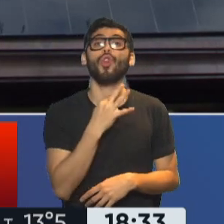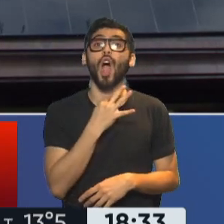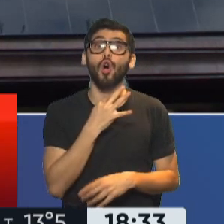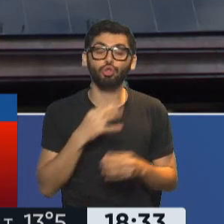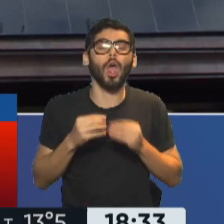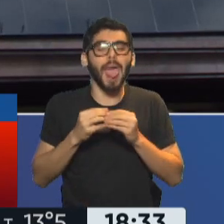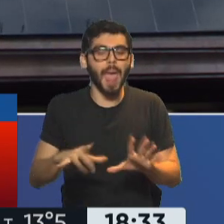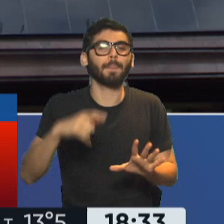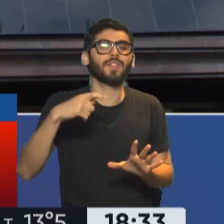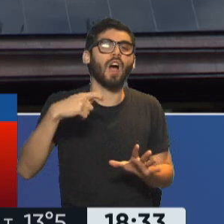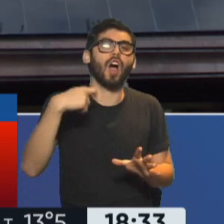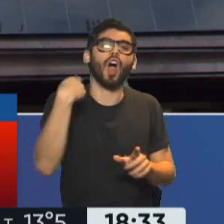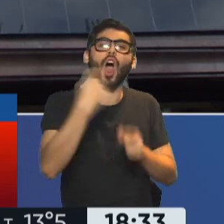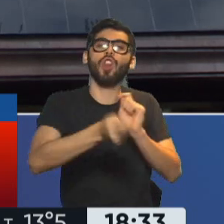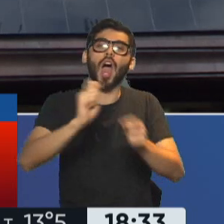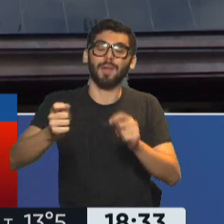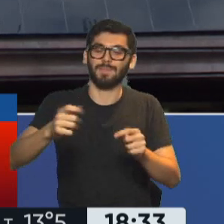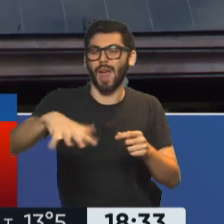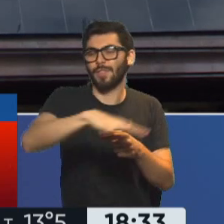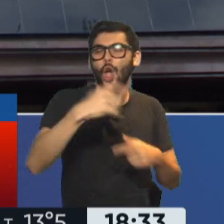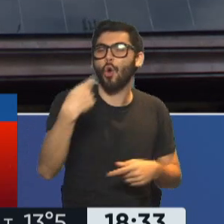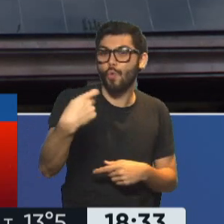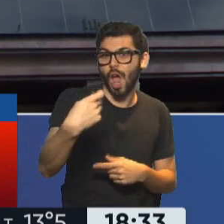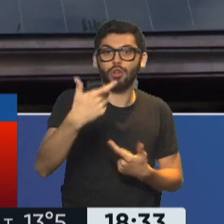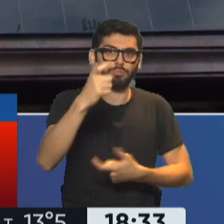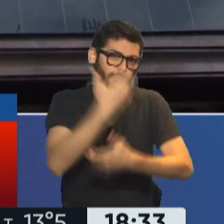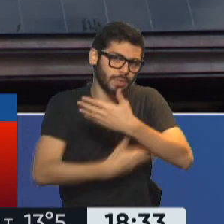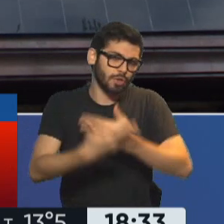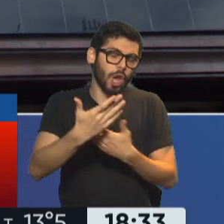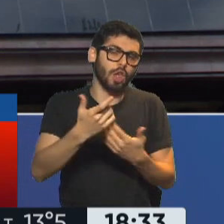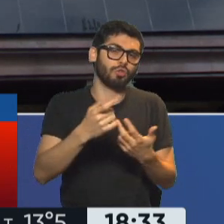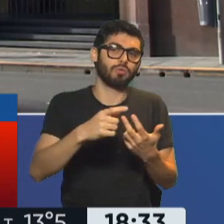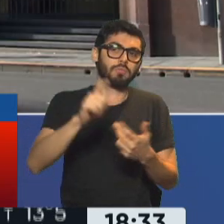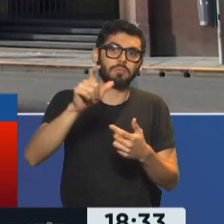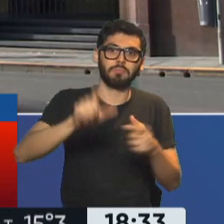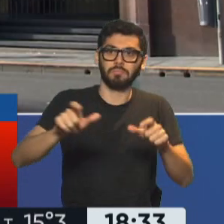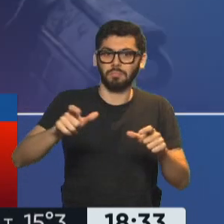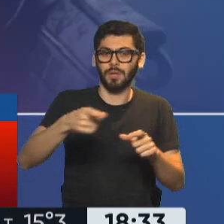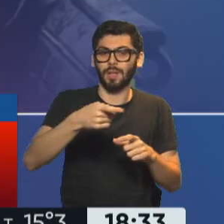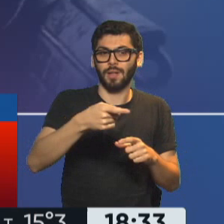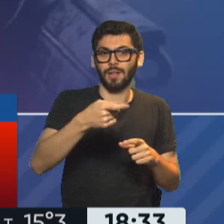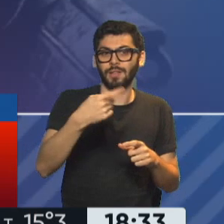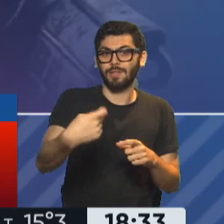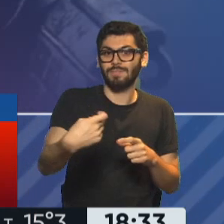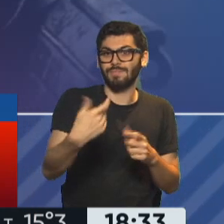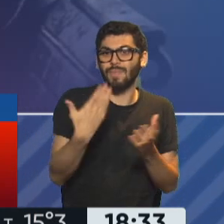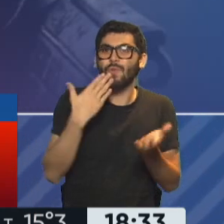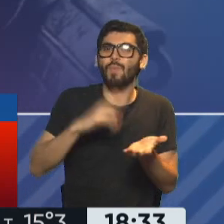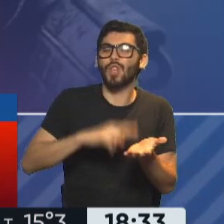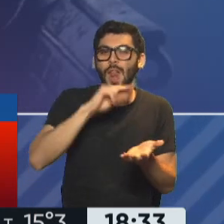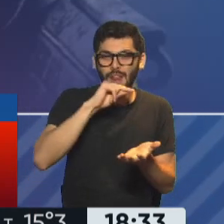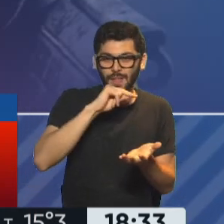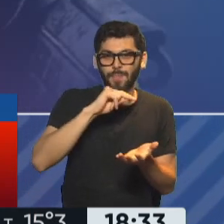Este bono para jubilados, este bono para pensionados y también para quienes cobren pensiones no contributivas. El